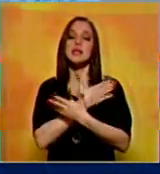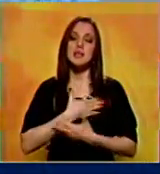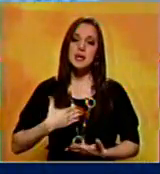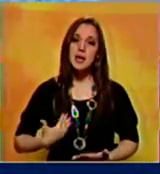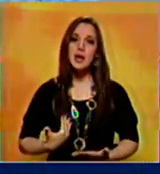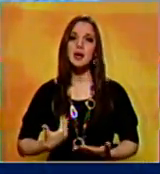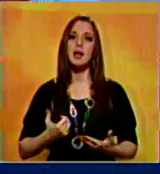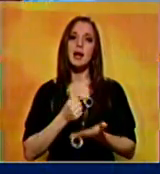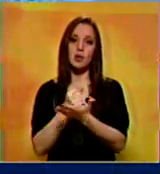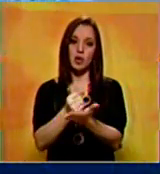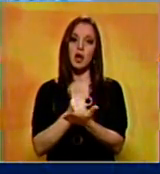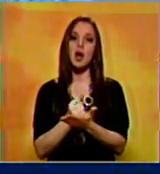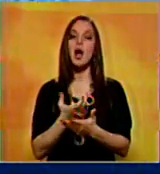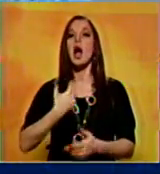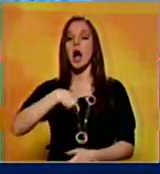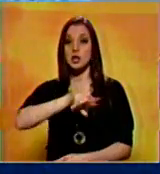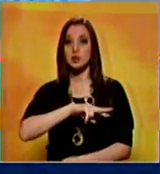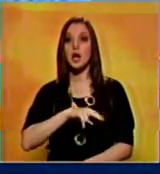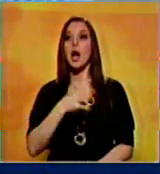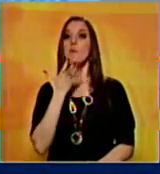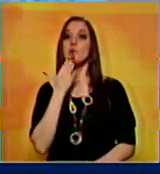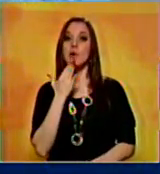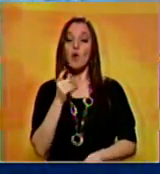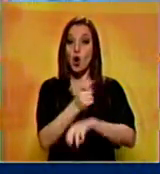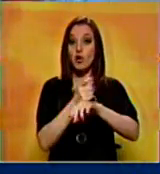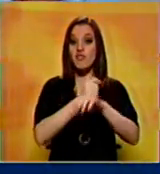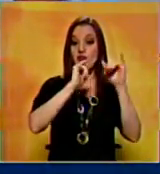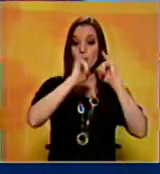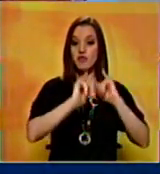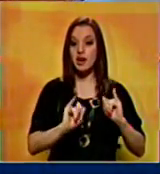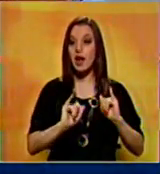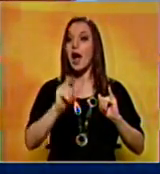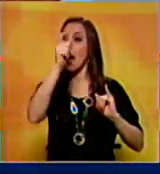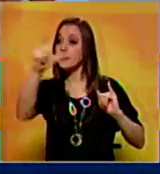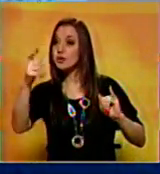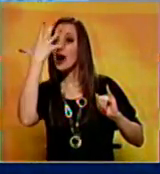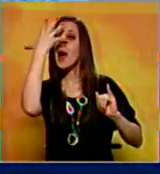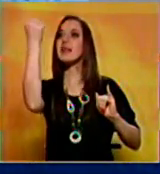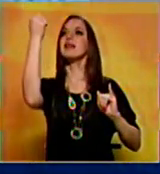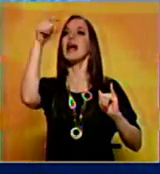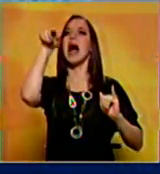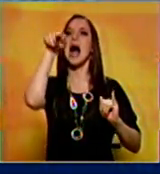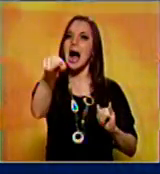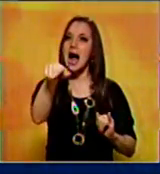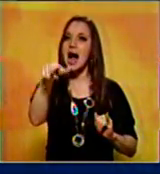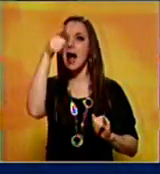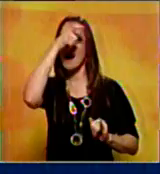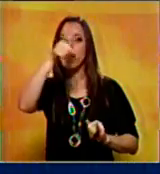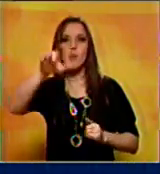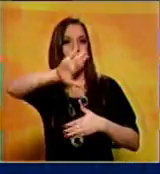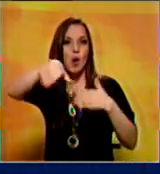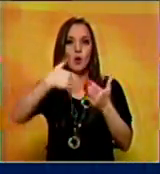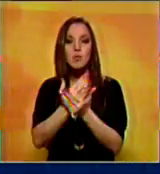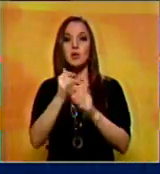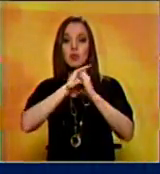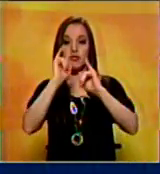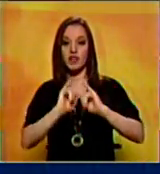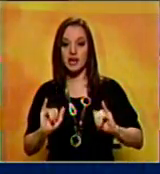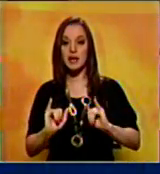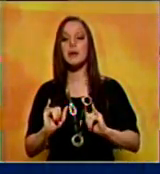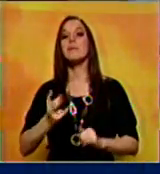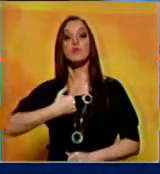capaces de entendernos por encima a veces de las propias diferencias de criterio y somos capaces de generar